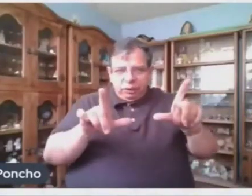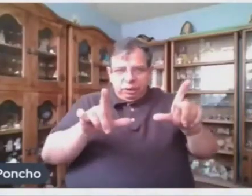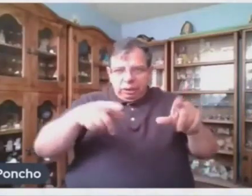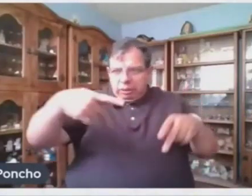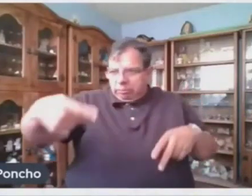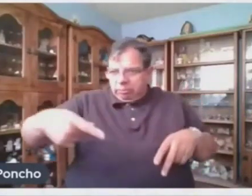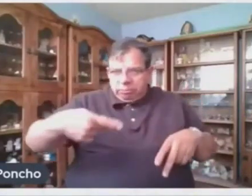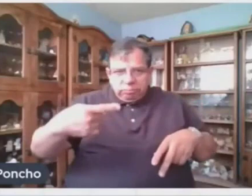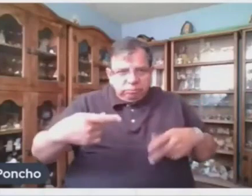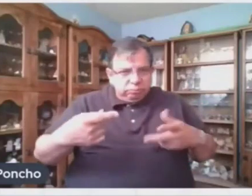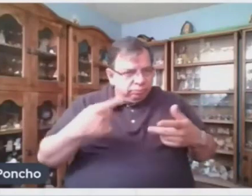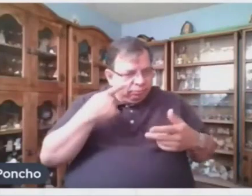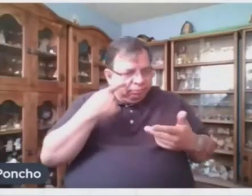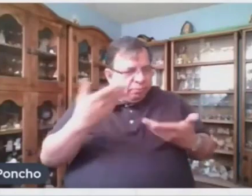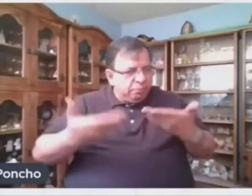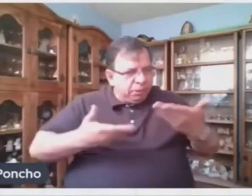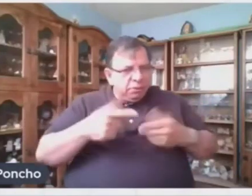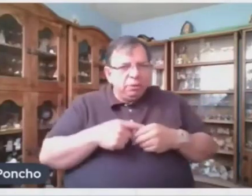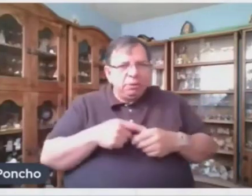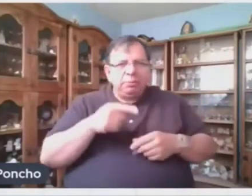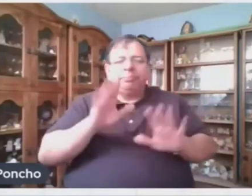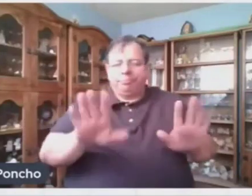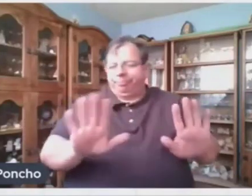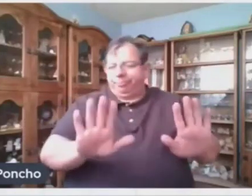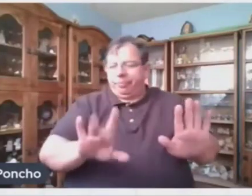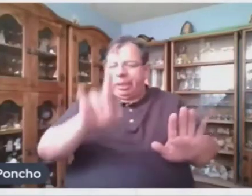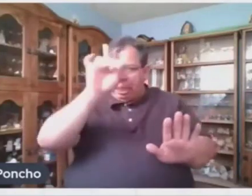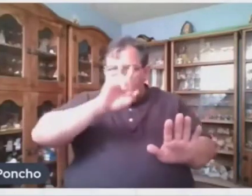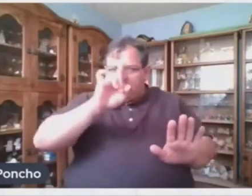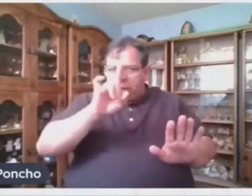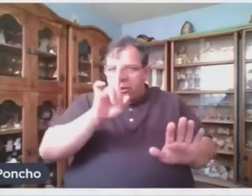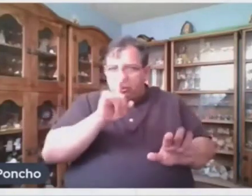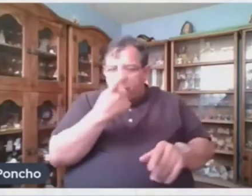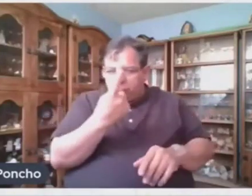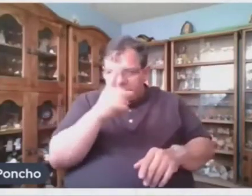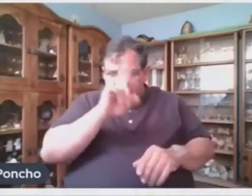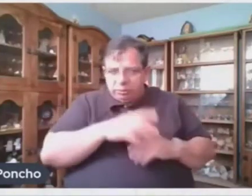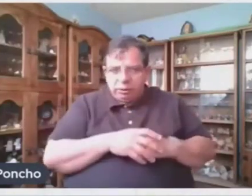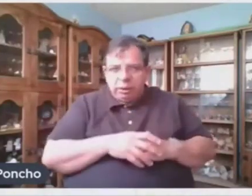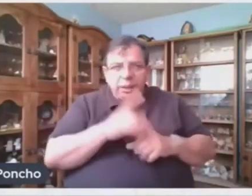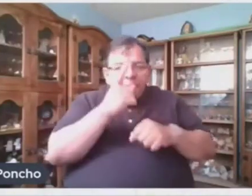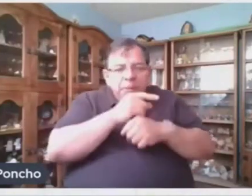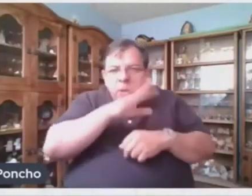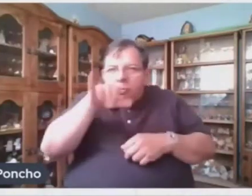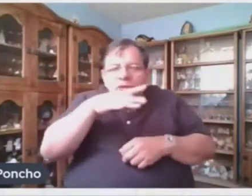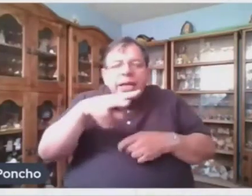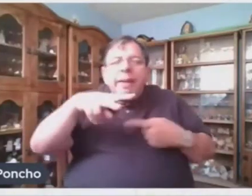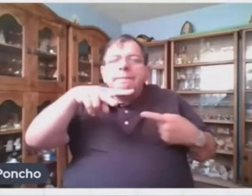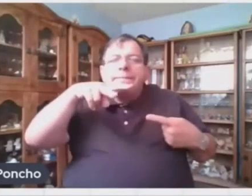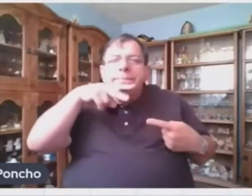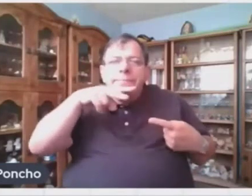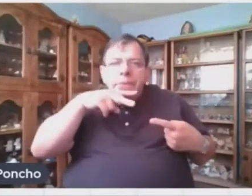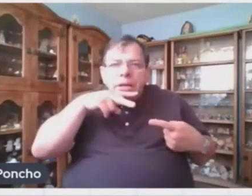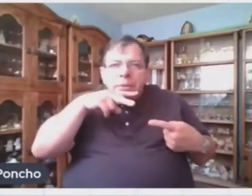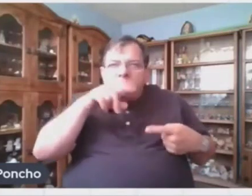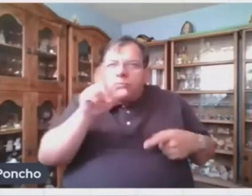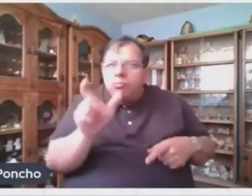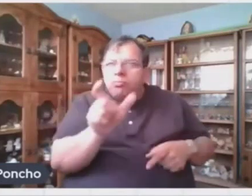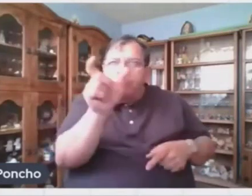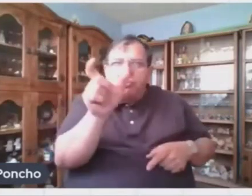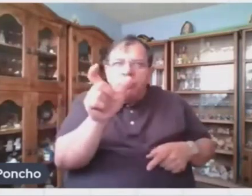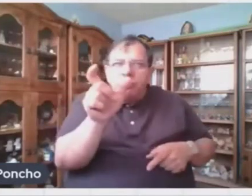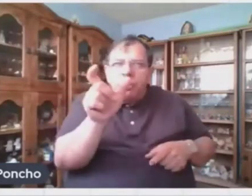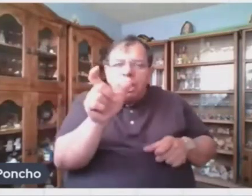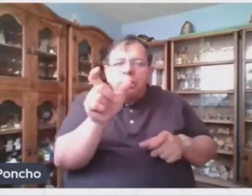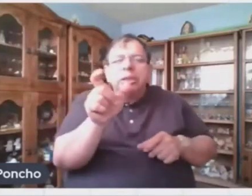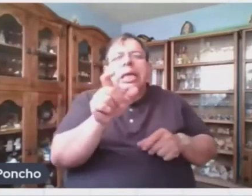Yo les recomiendo algo Este es un tip Lo primero que deben localizar Es el verbo Eso les va a ayudar A encontrar las demás